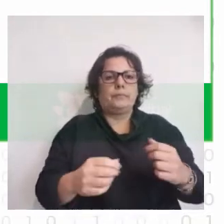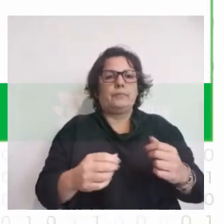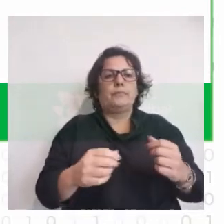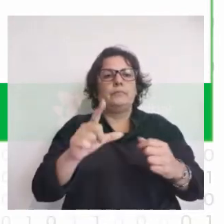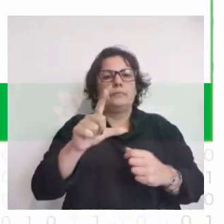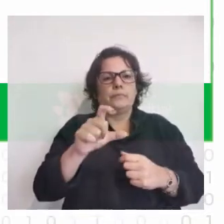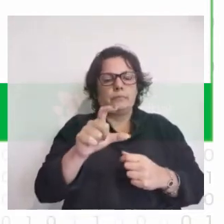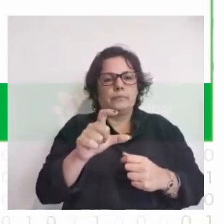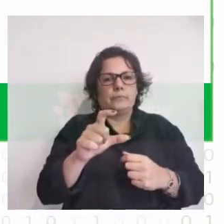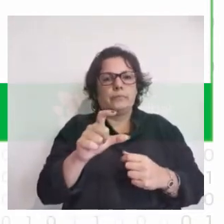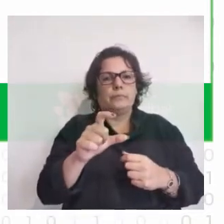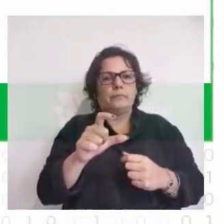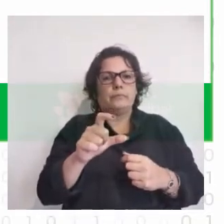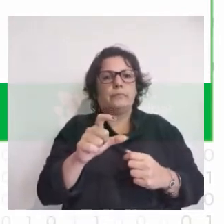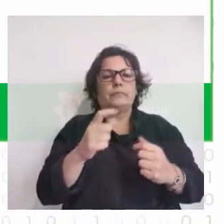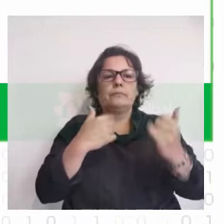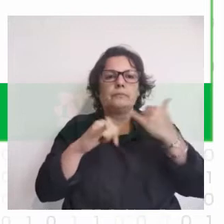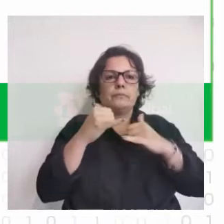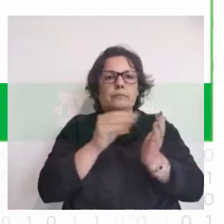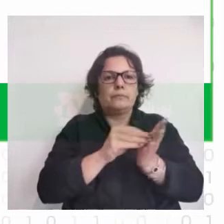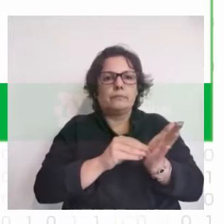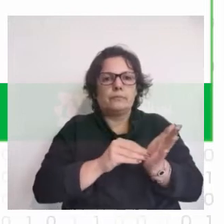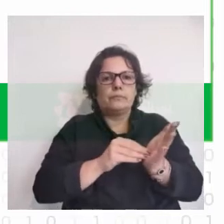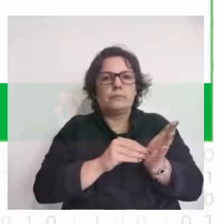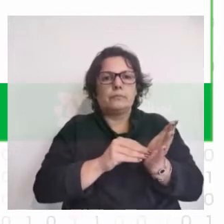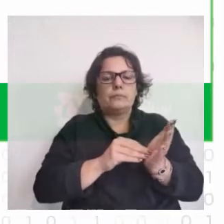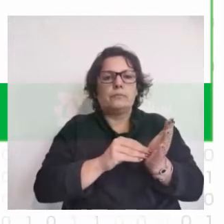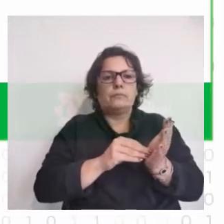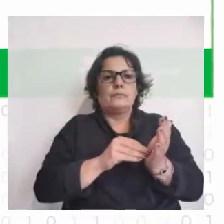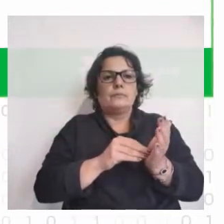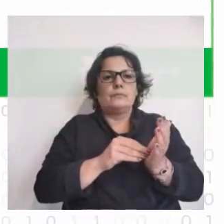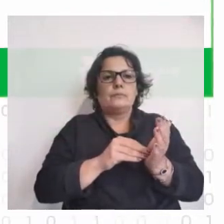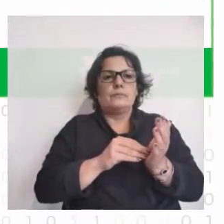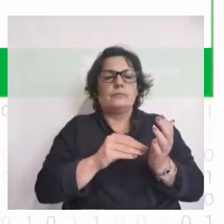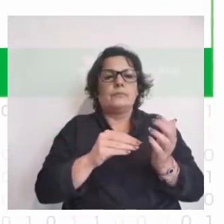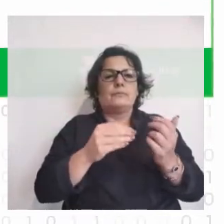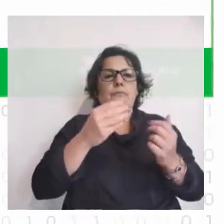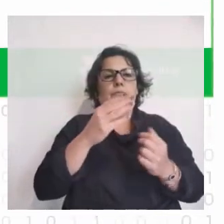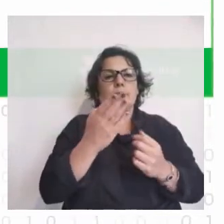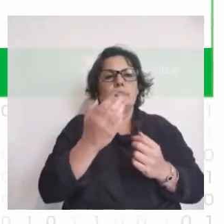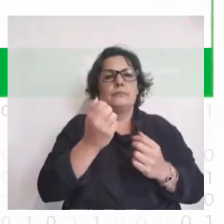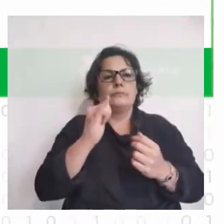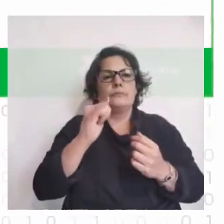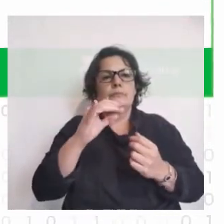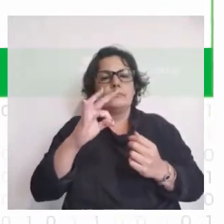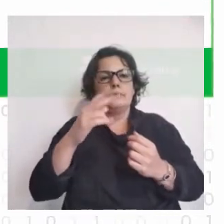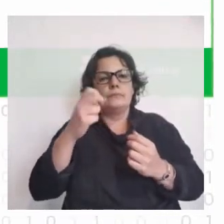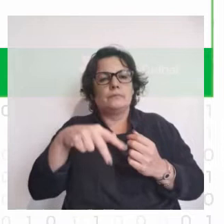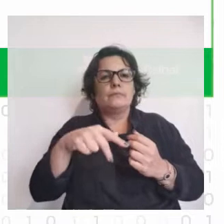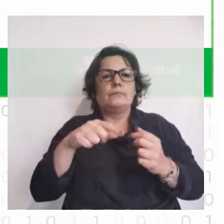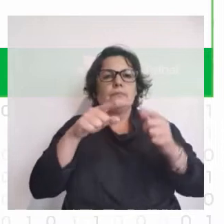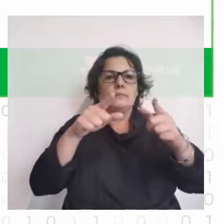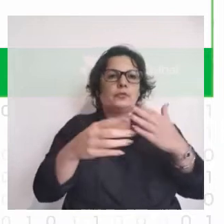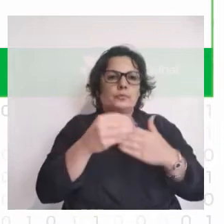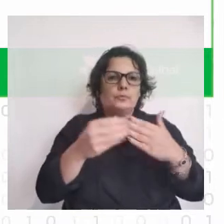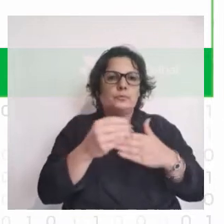los datos son nuestra mejor dispensa, porque desde ahí, obviamente, que